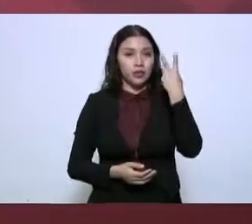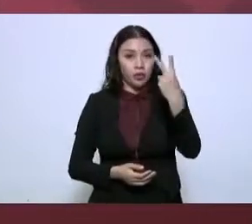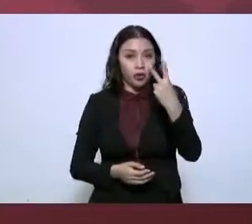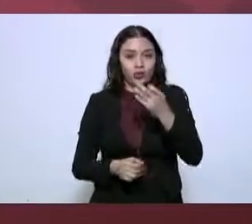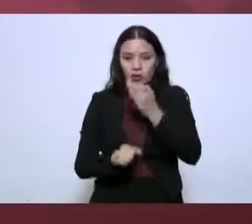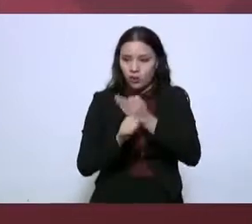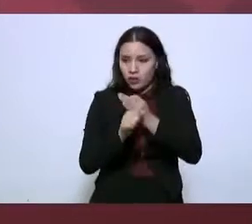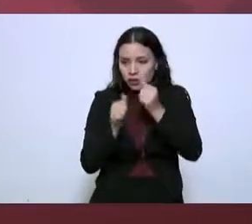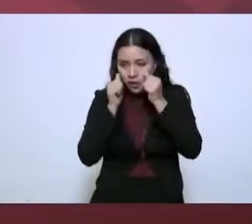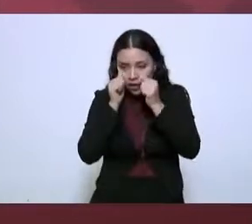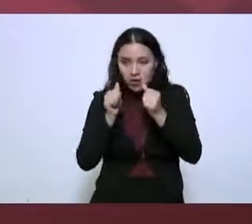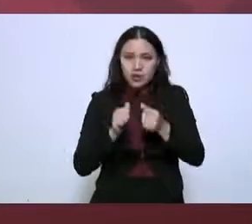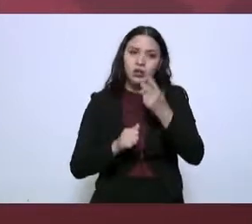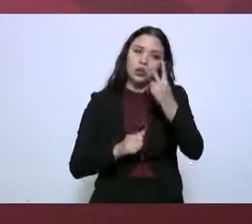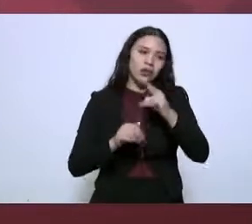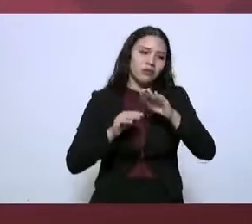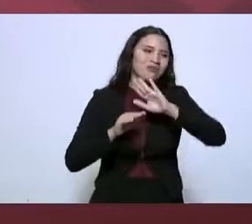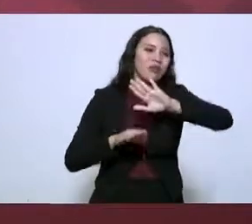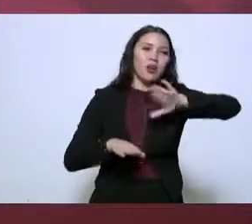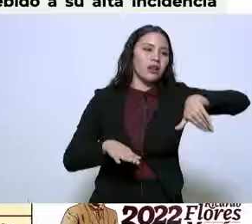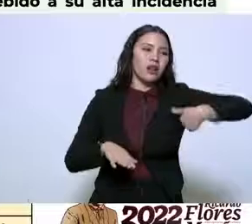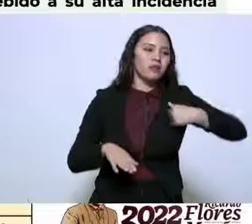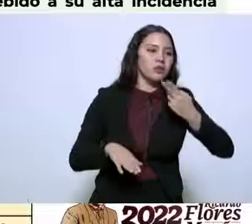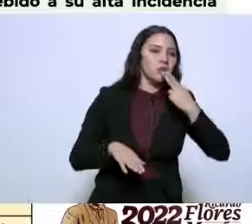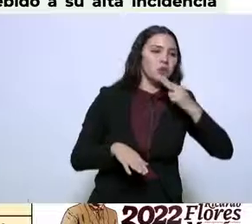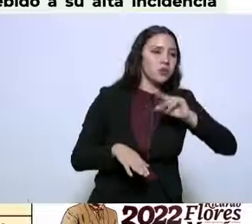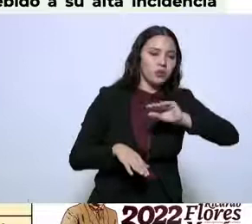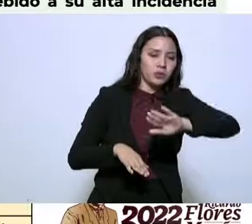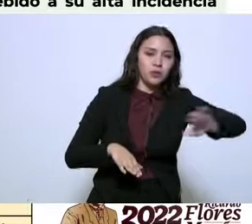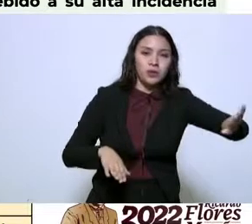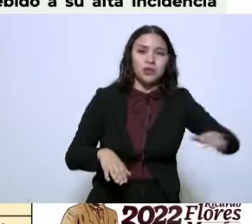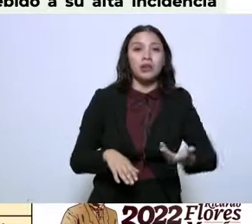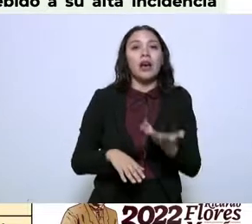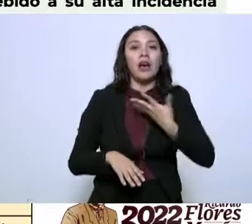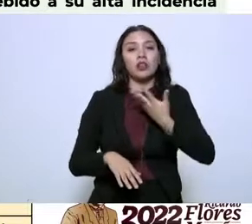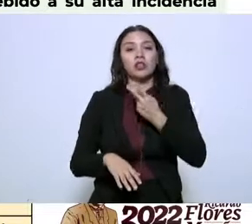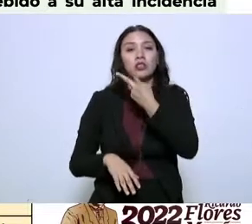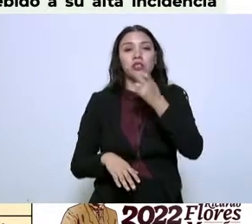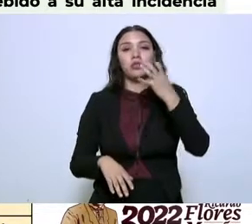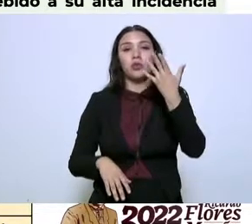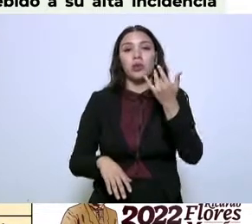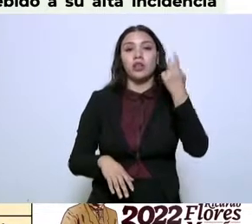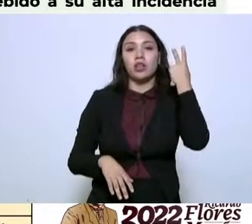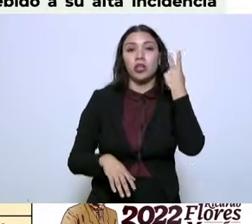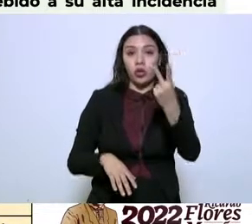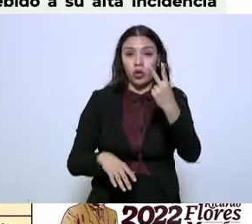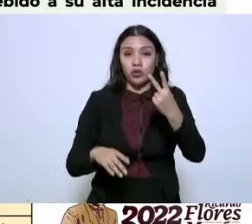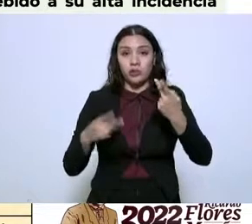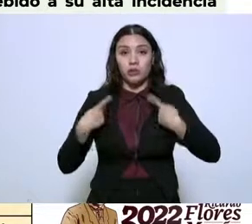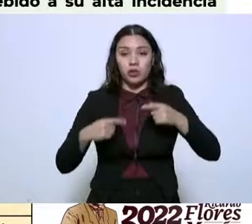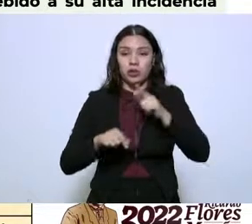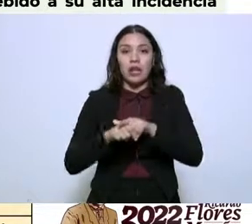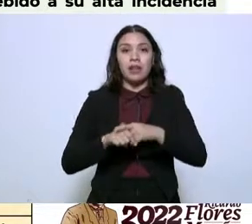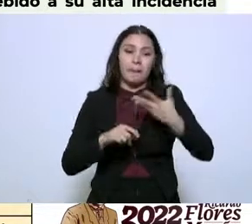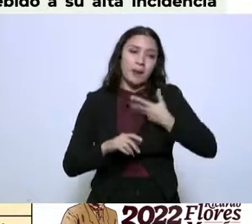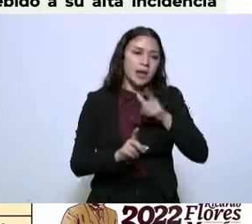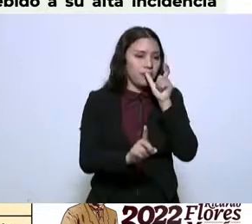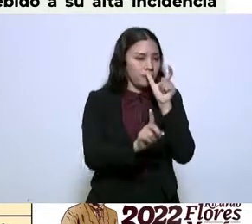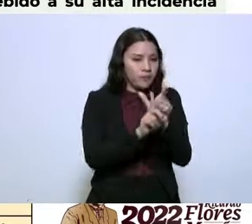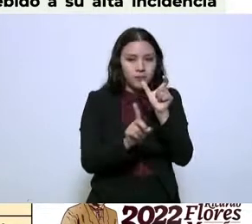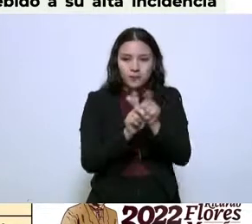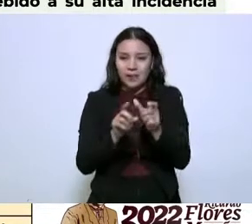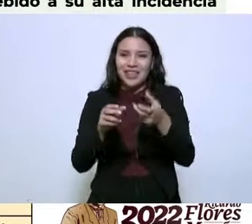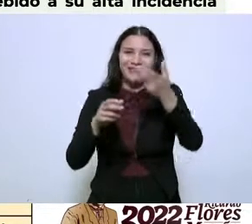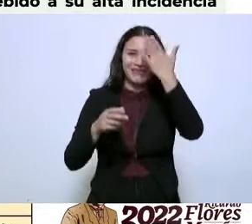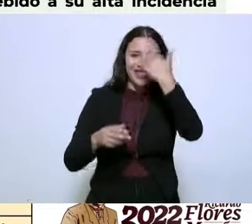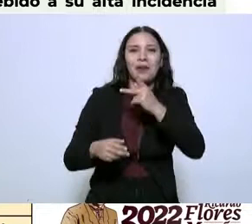operación y dos fuera de servicio. Se cuentan con 252 elementos que están dándole seguridad a esos